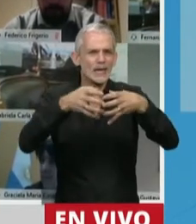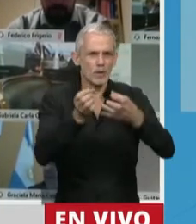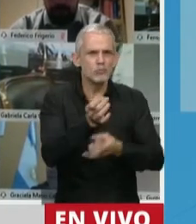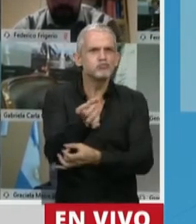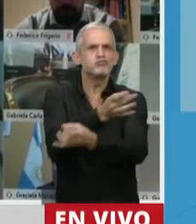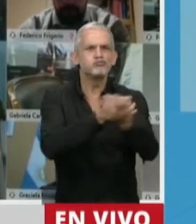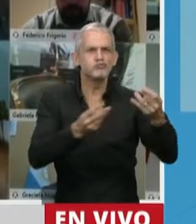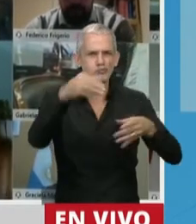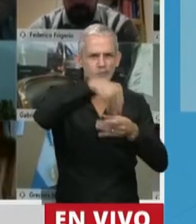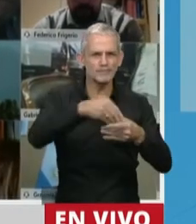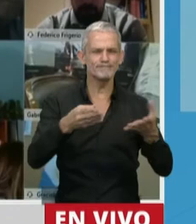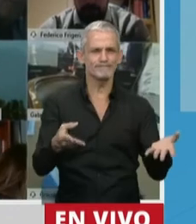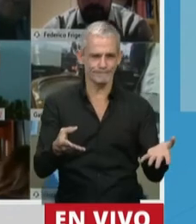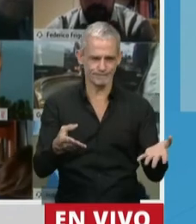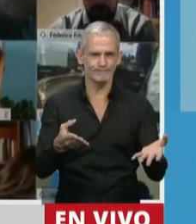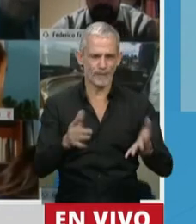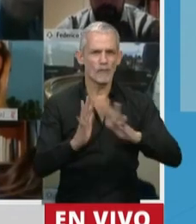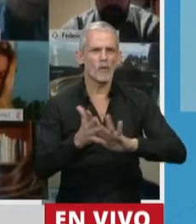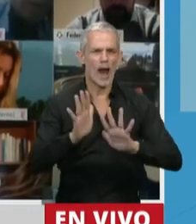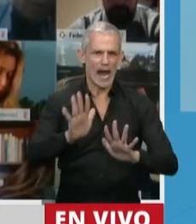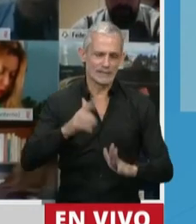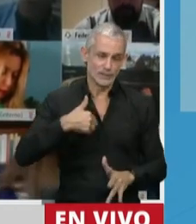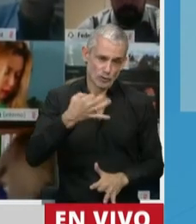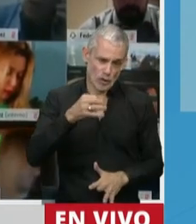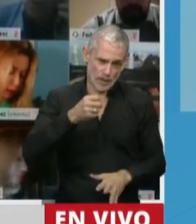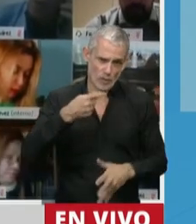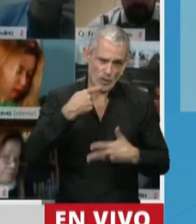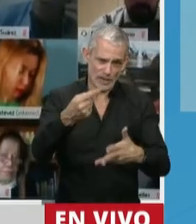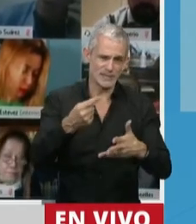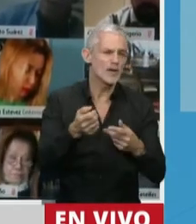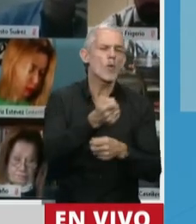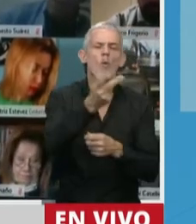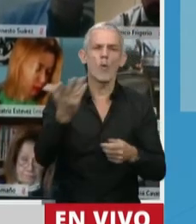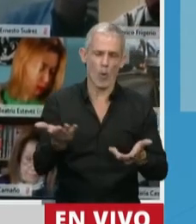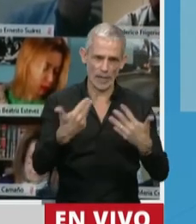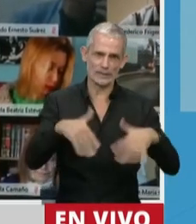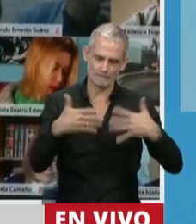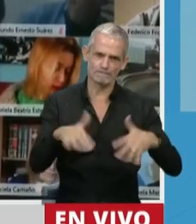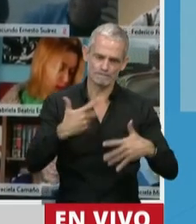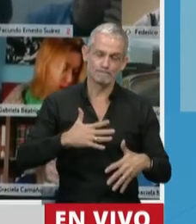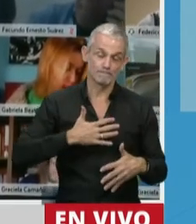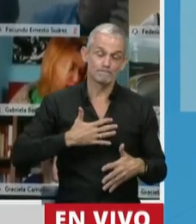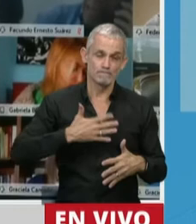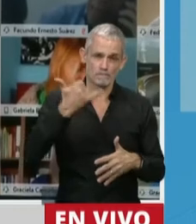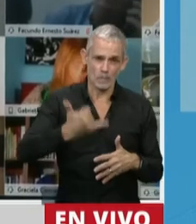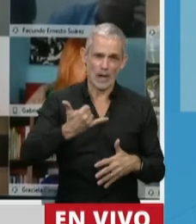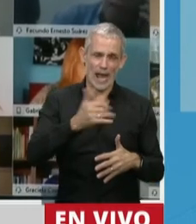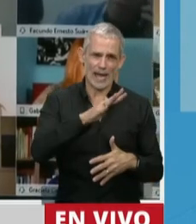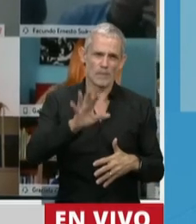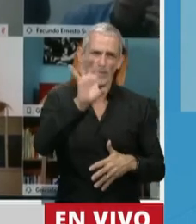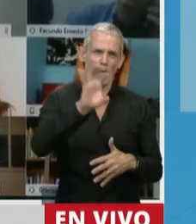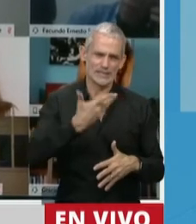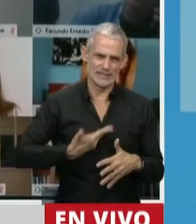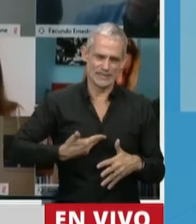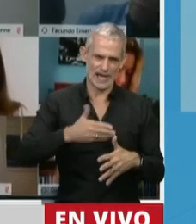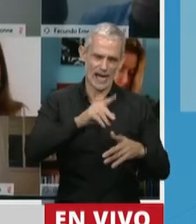Presidente, señores legisladores, tengo que decir los números que lamentablemente tenemos hoy, donde